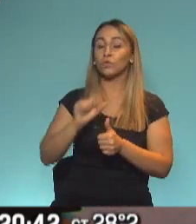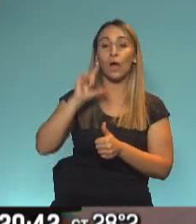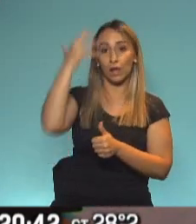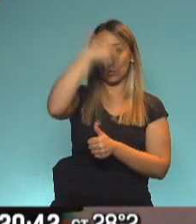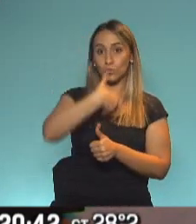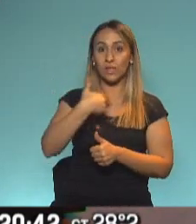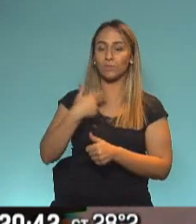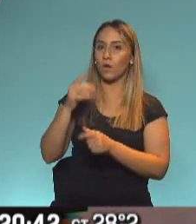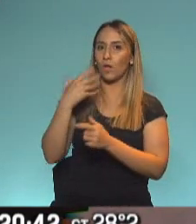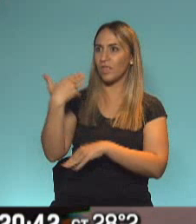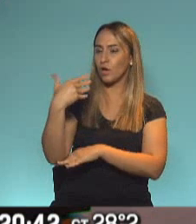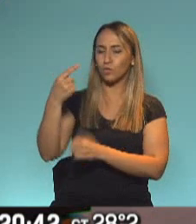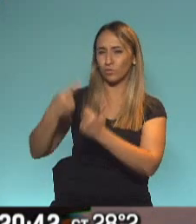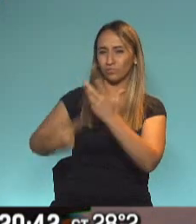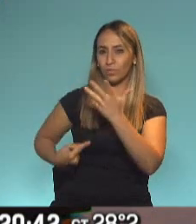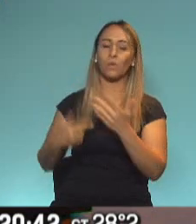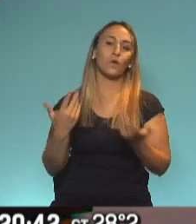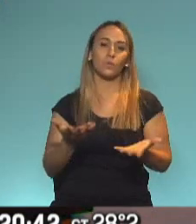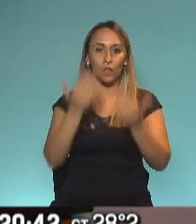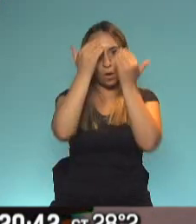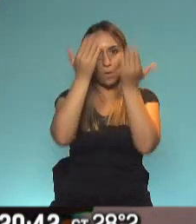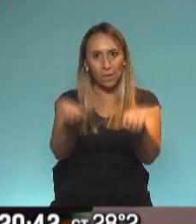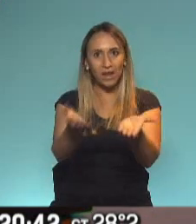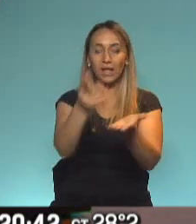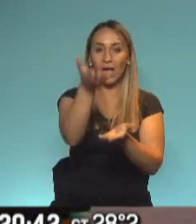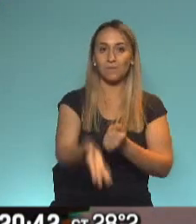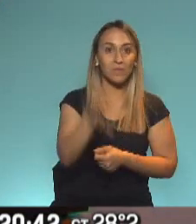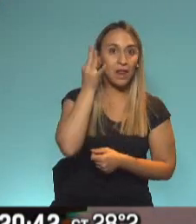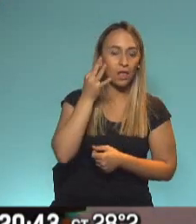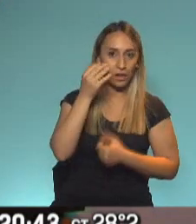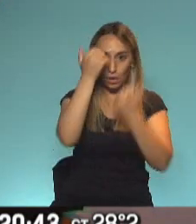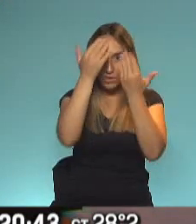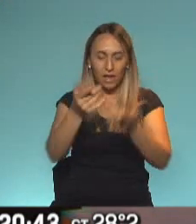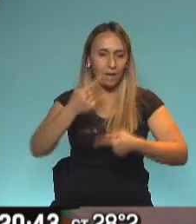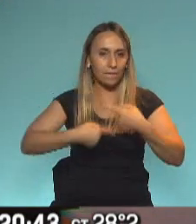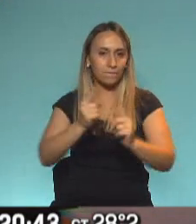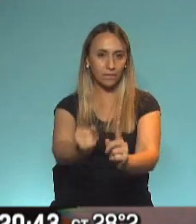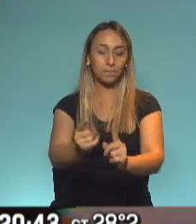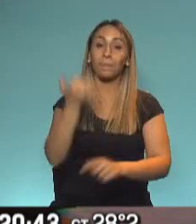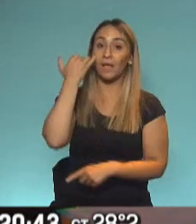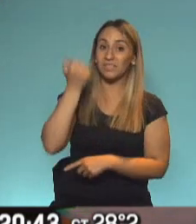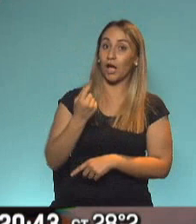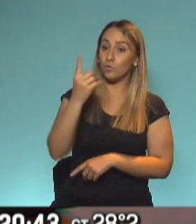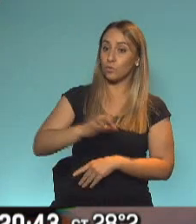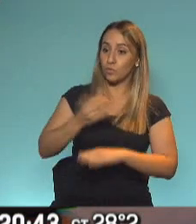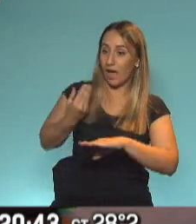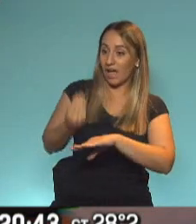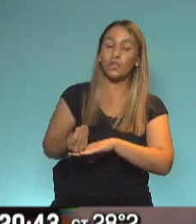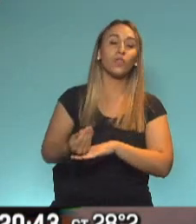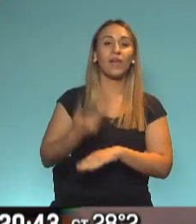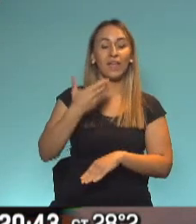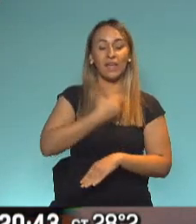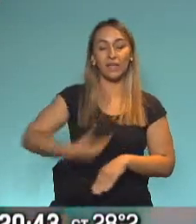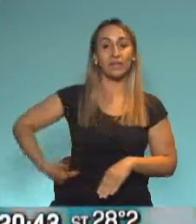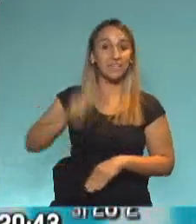que ha dejado usted de discurso, pero por supuesto que los homenajes siguen llegando para Diego Armando Maradona. Se cumple un año de la gobernación de Axel Kicillof, por eso llevó